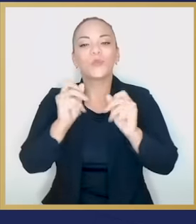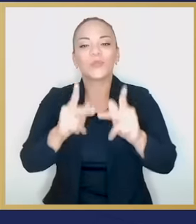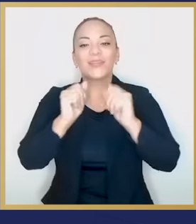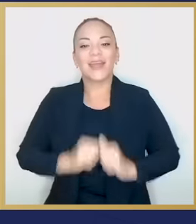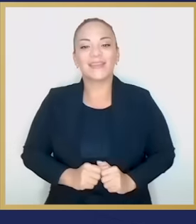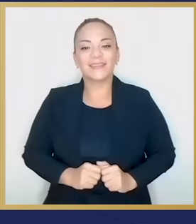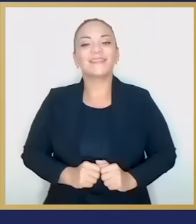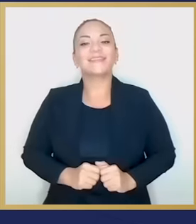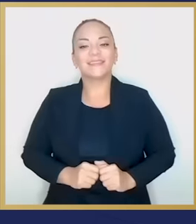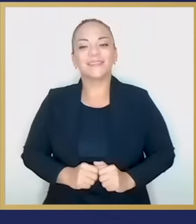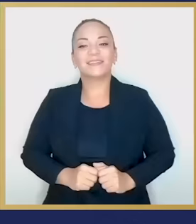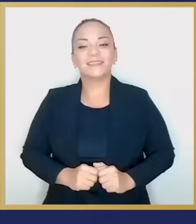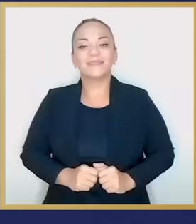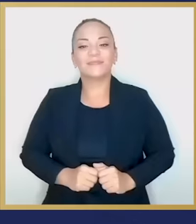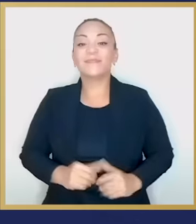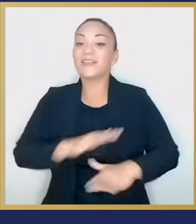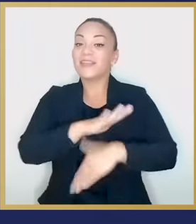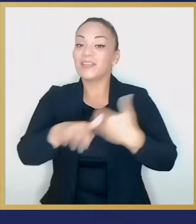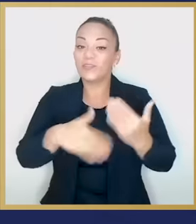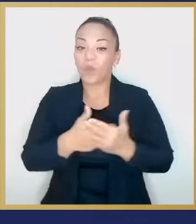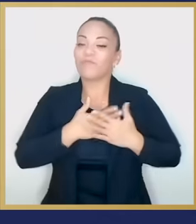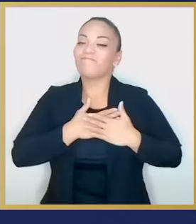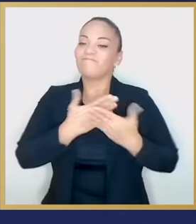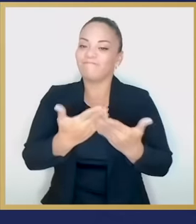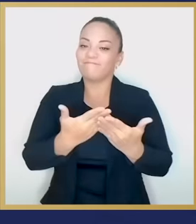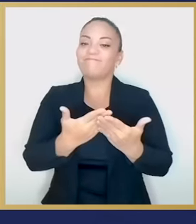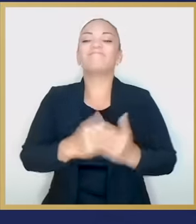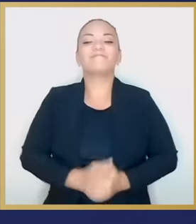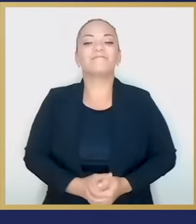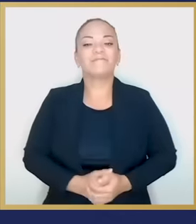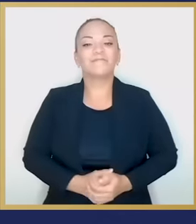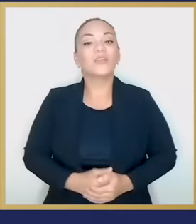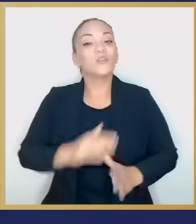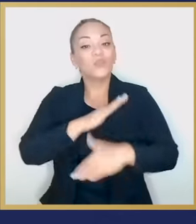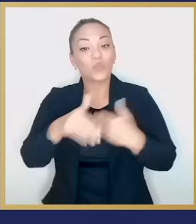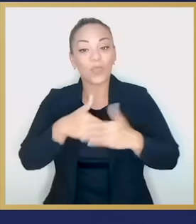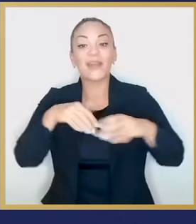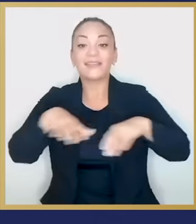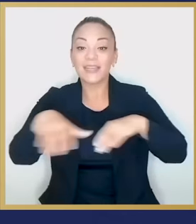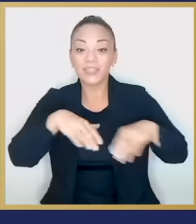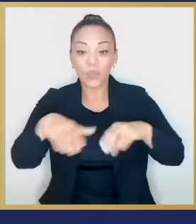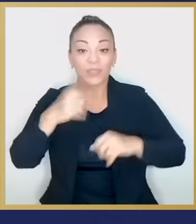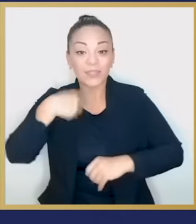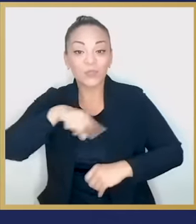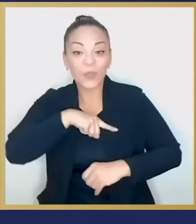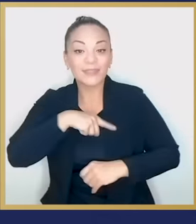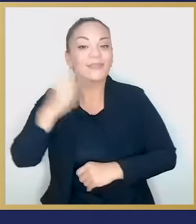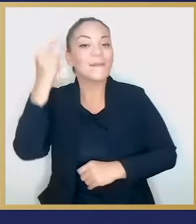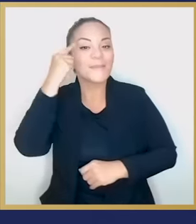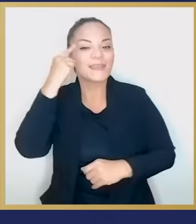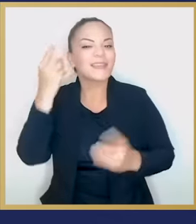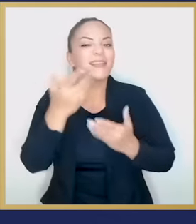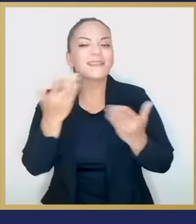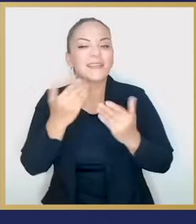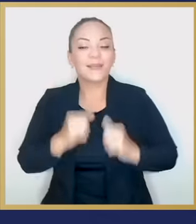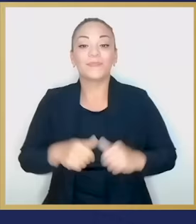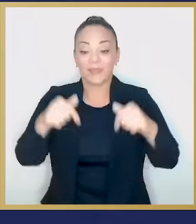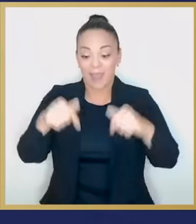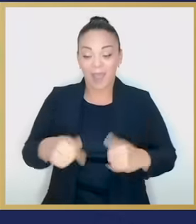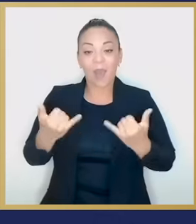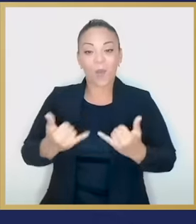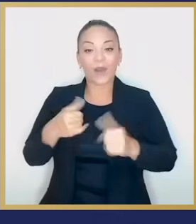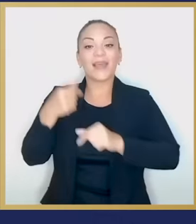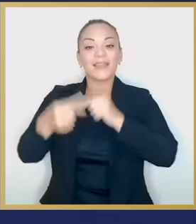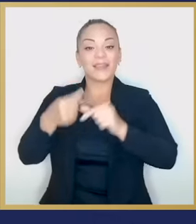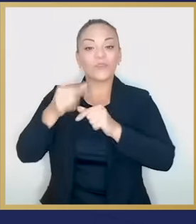las oportunidades y poner todo por nuestra parte. Todas nuestras acciones están pensadas para que